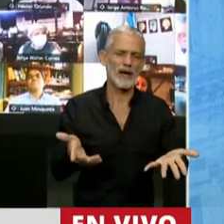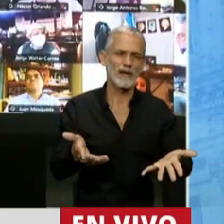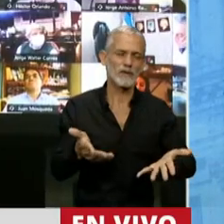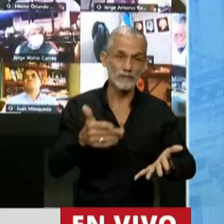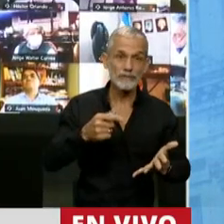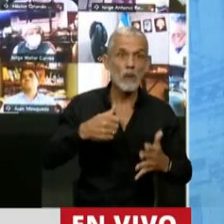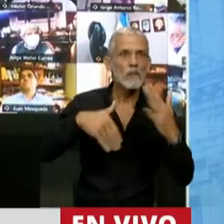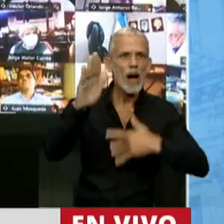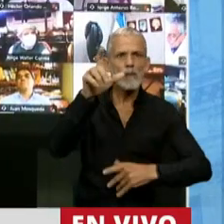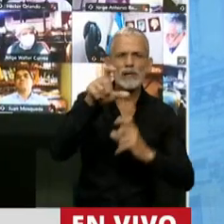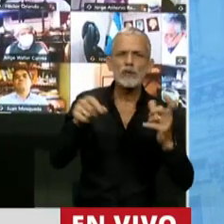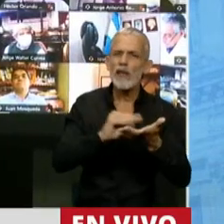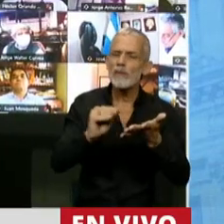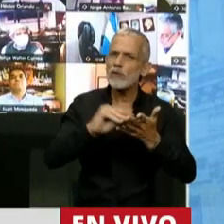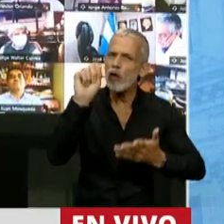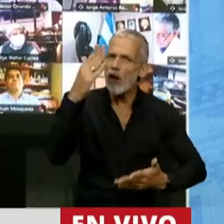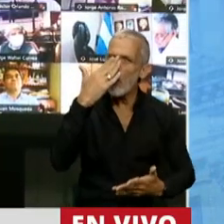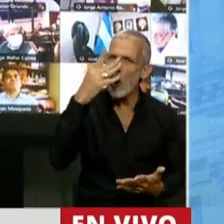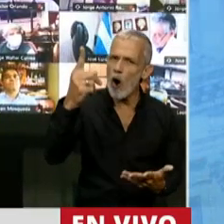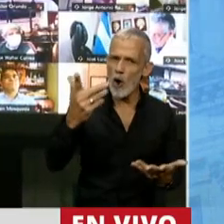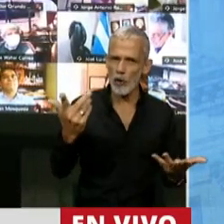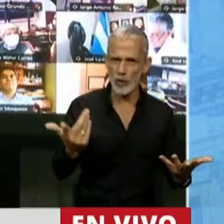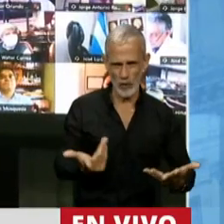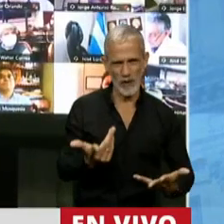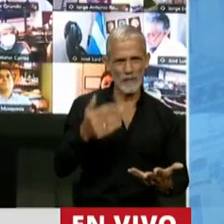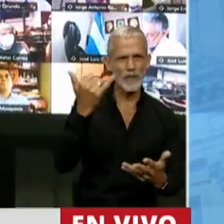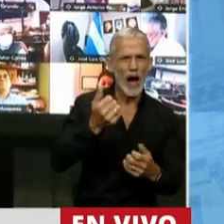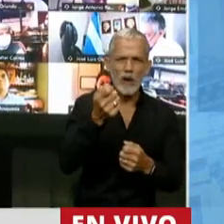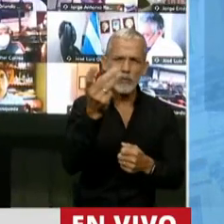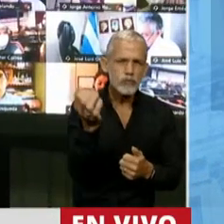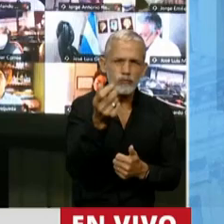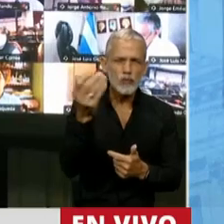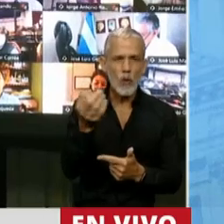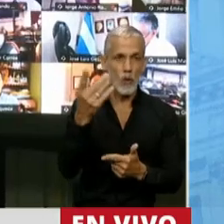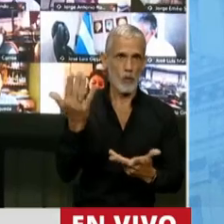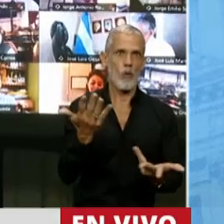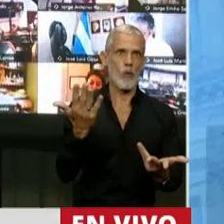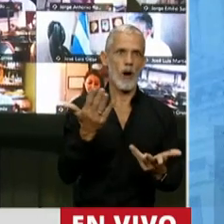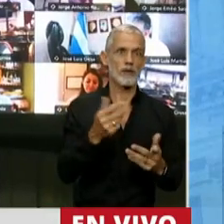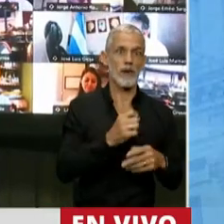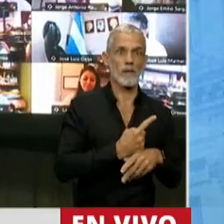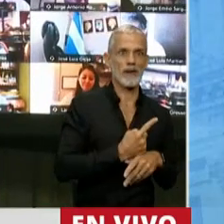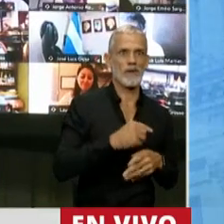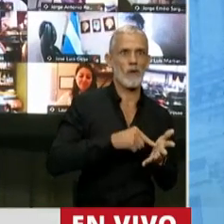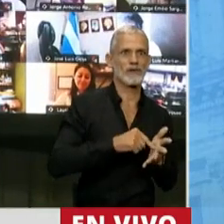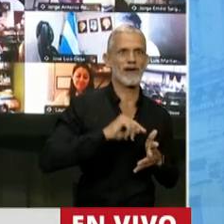todo los cordobeses, los diputados cordobeses, porque tienen todos los números para seguir a la ciudad de Buenos Aires.